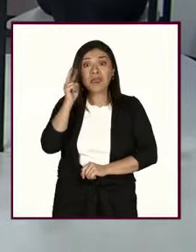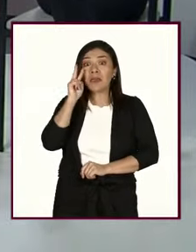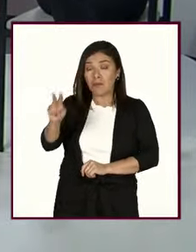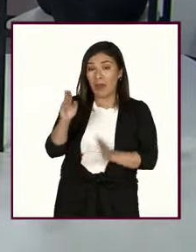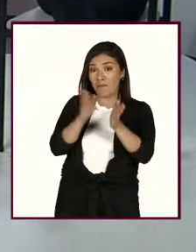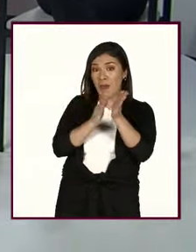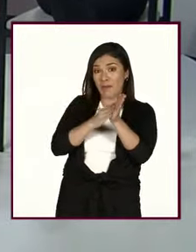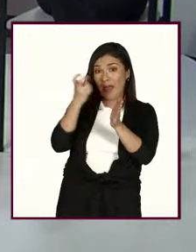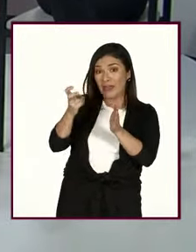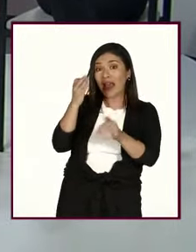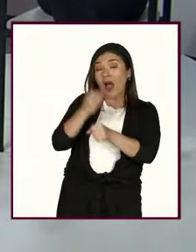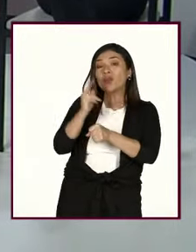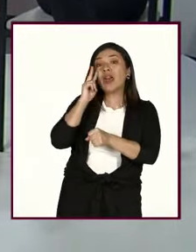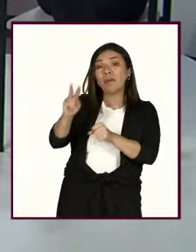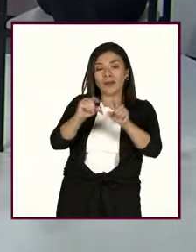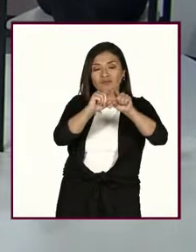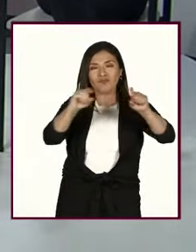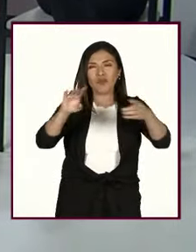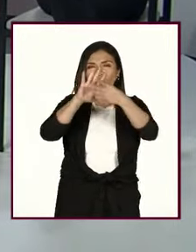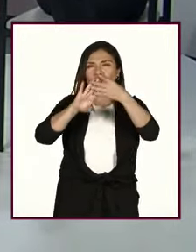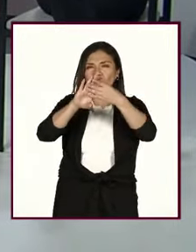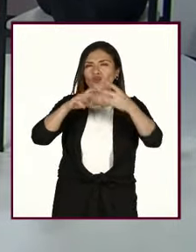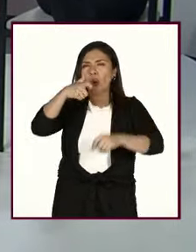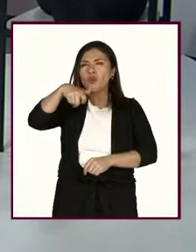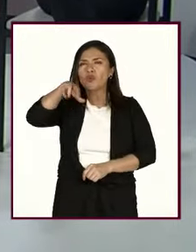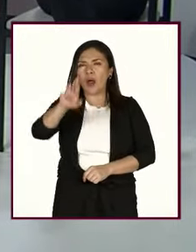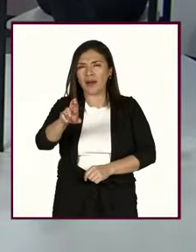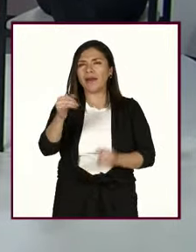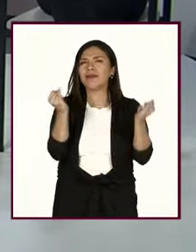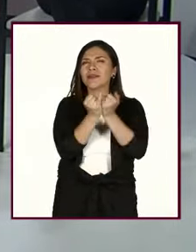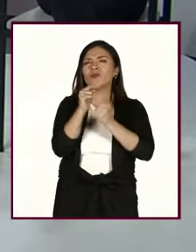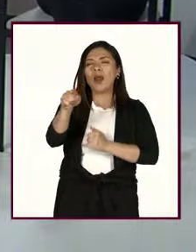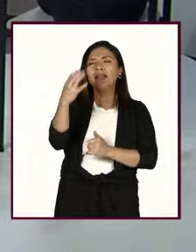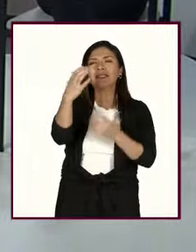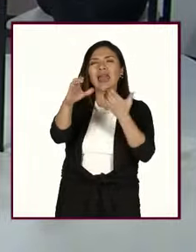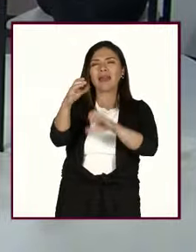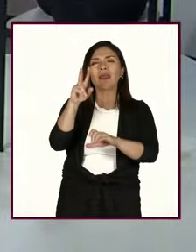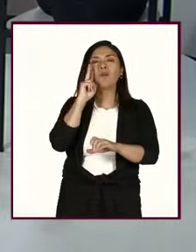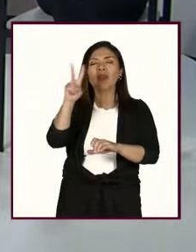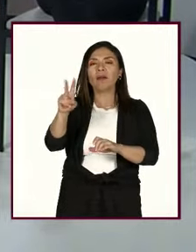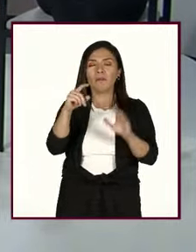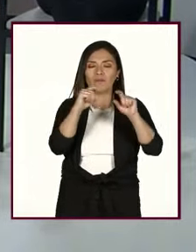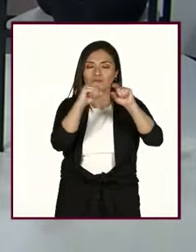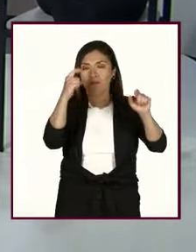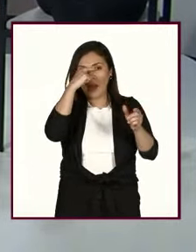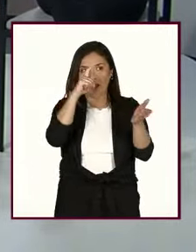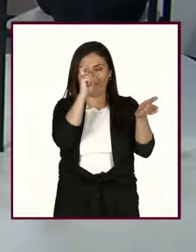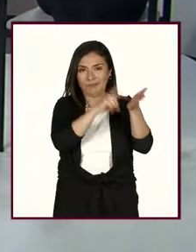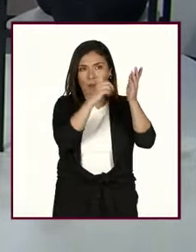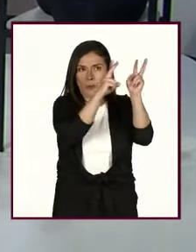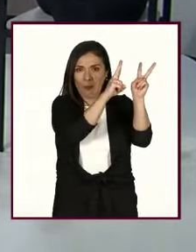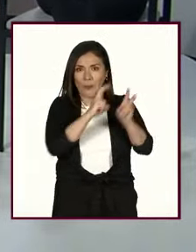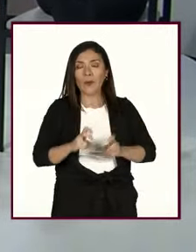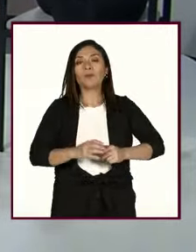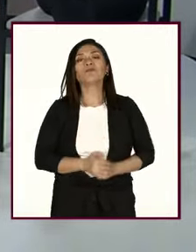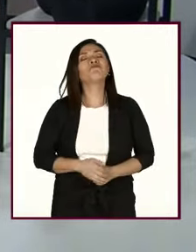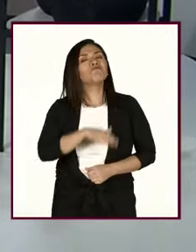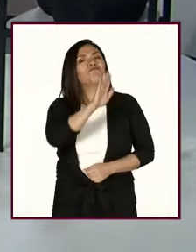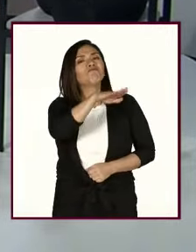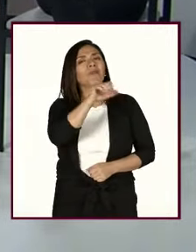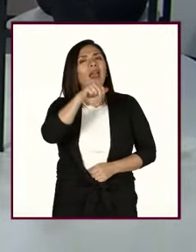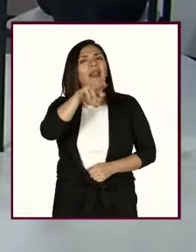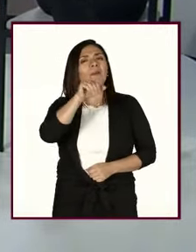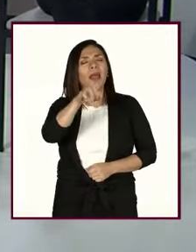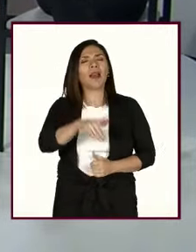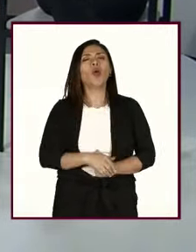documento en pantalla está apareciendo el código QR y en el chat de comentarios el enlace correspondiente. Anabel ¿qué